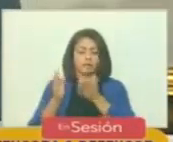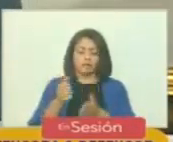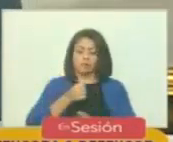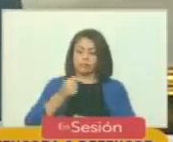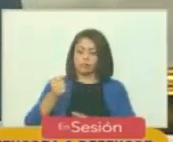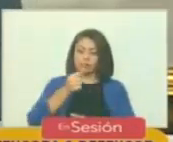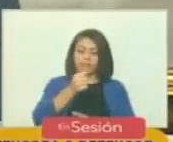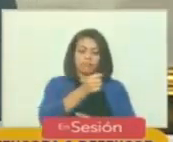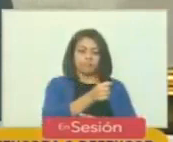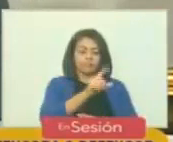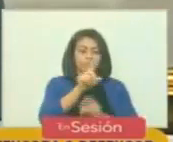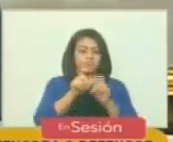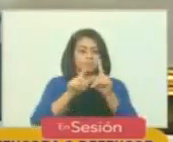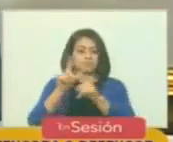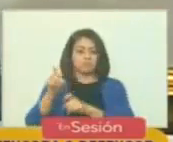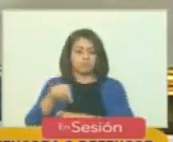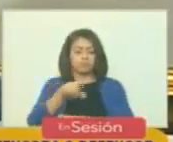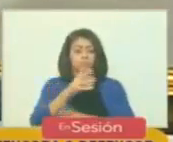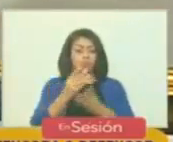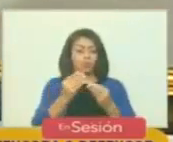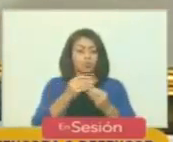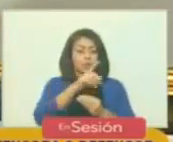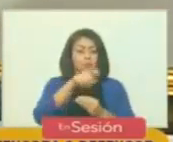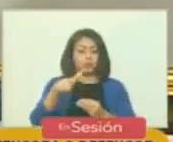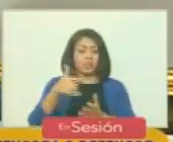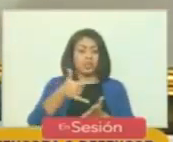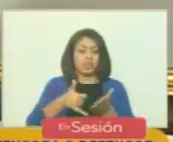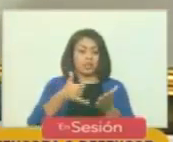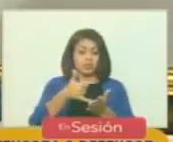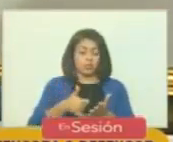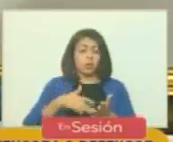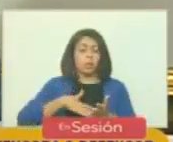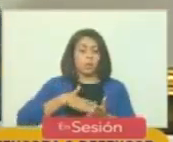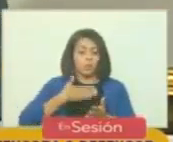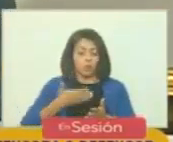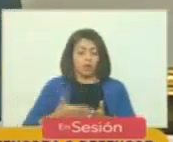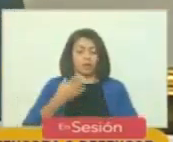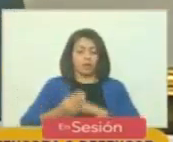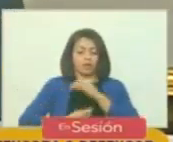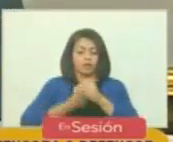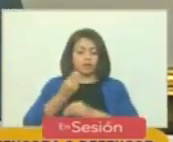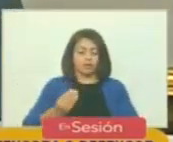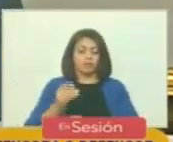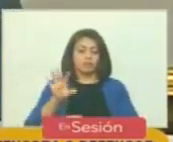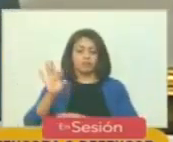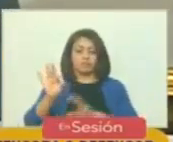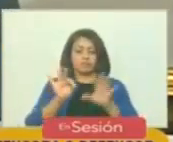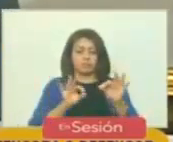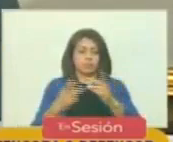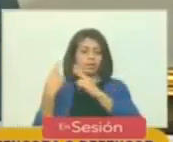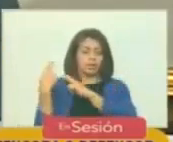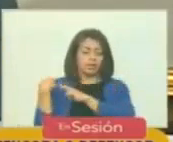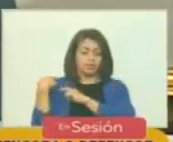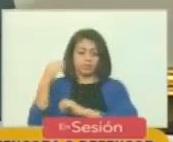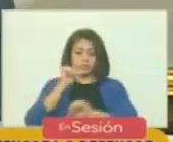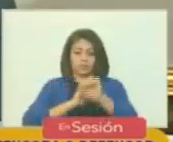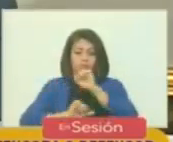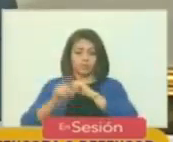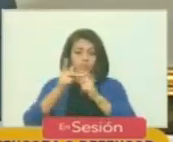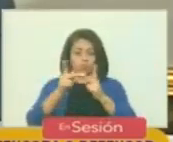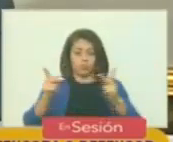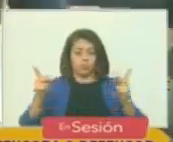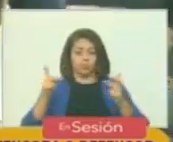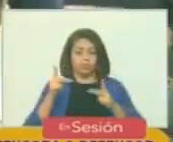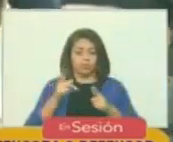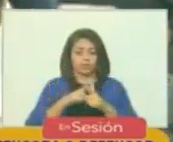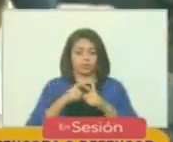un número importante de venezolanos y venezolanos que optaron a la posibilidad de acceder a la responsabilidad de Defensor Público General,